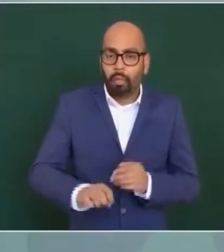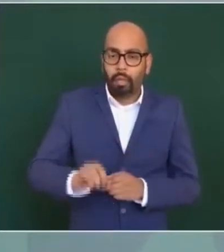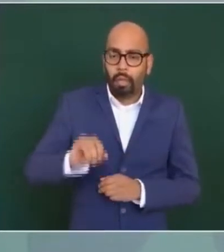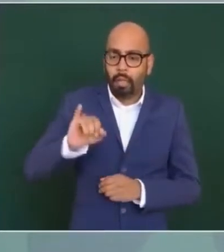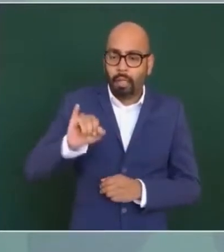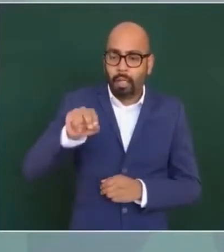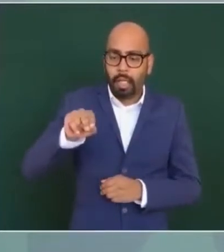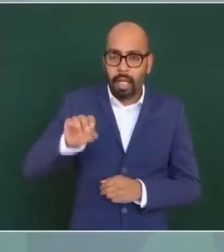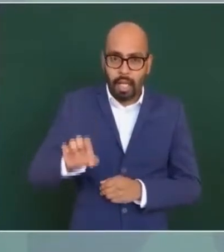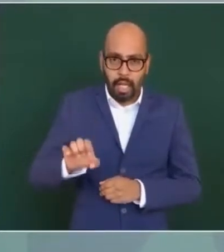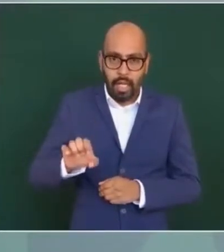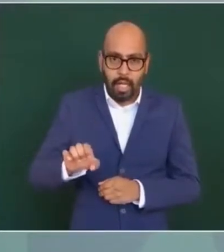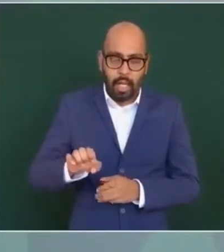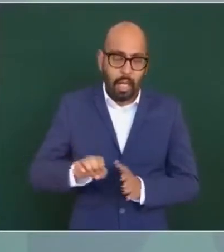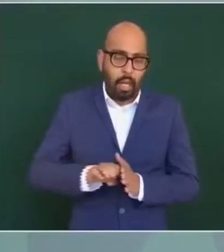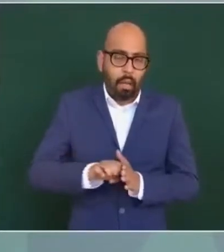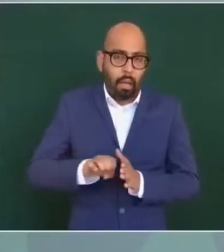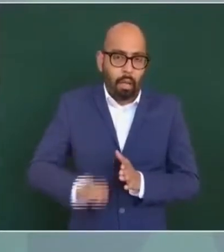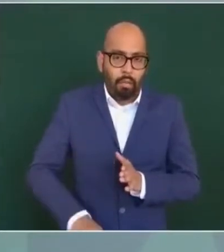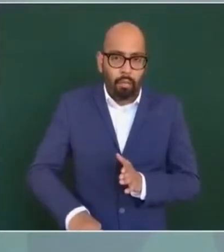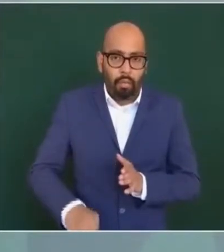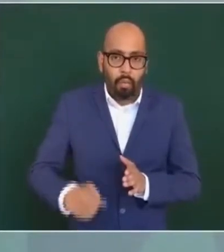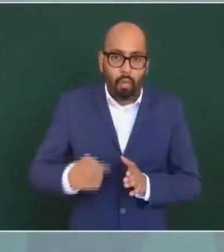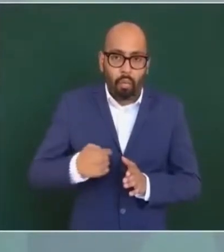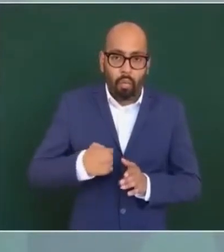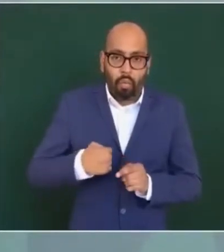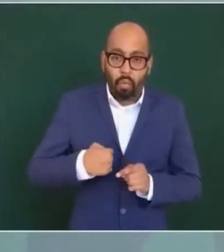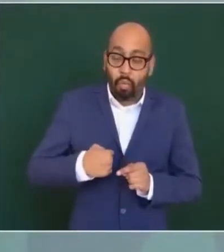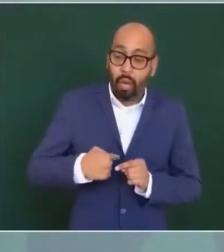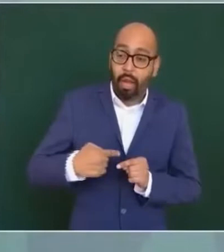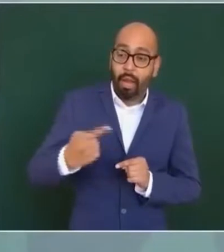diferencias que las tengo,